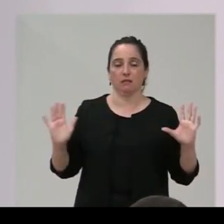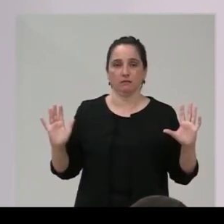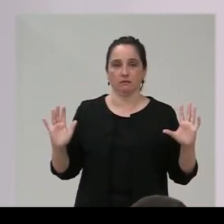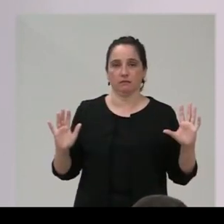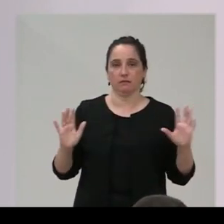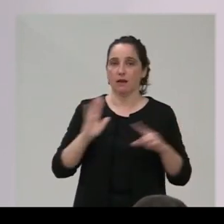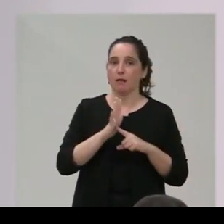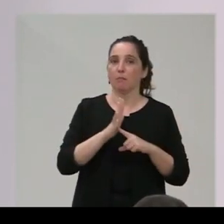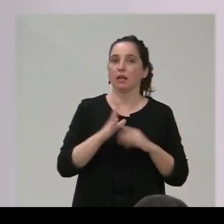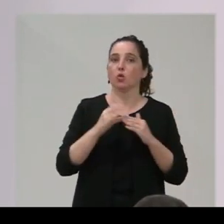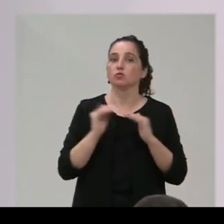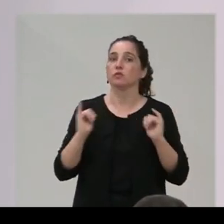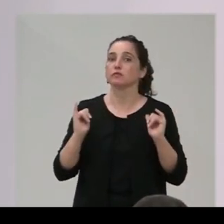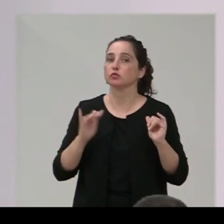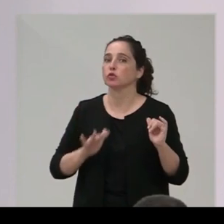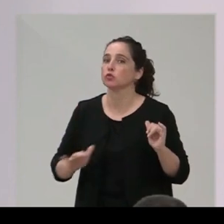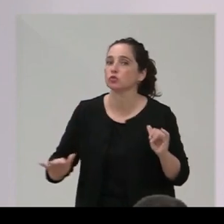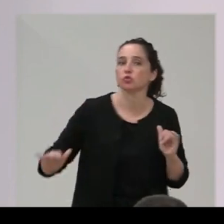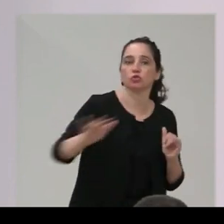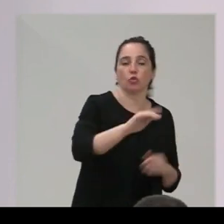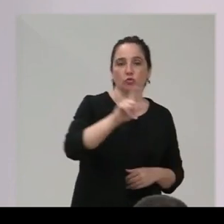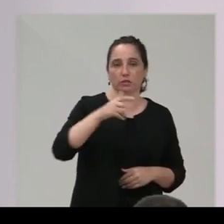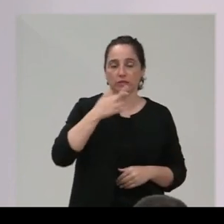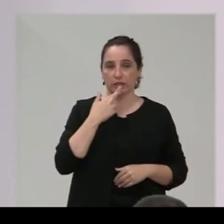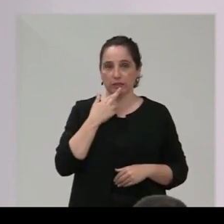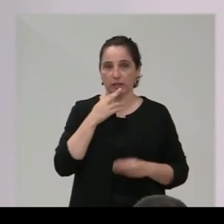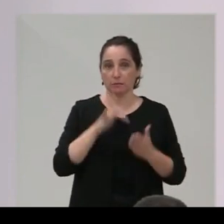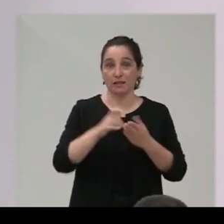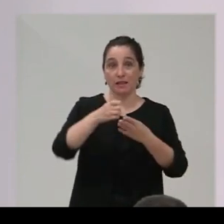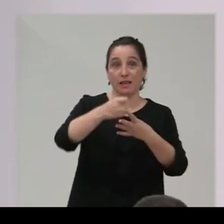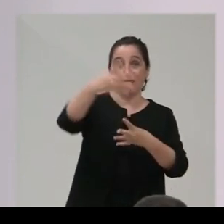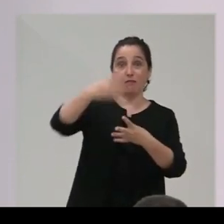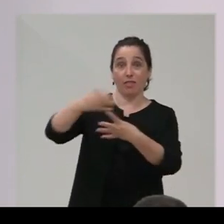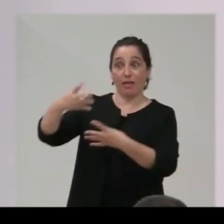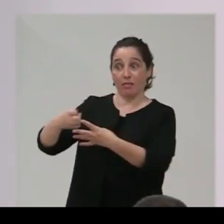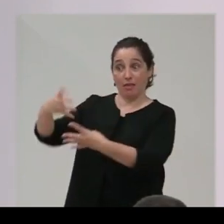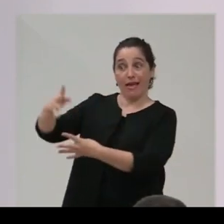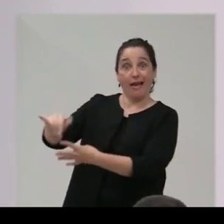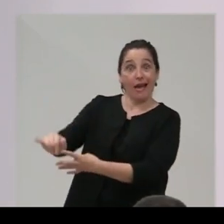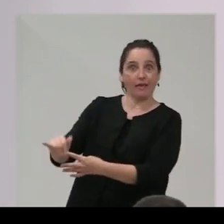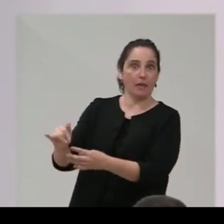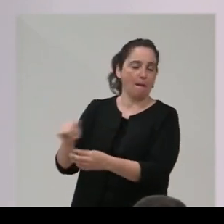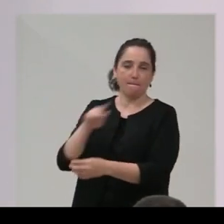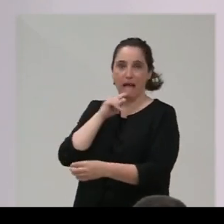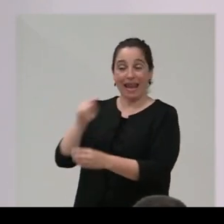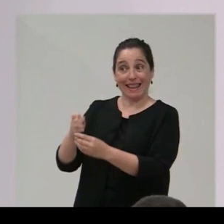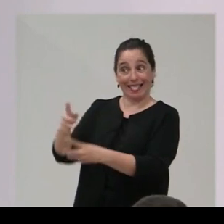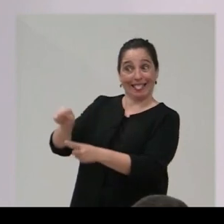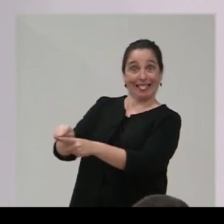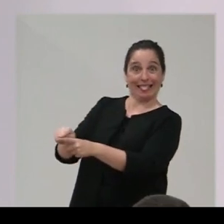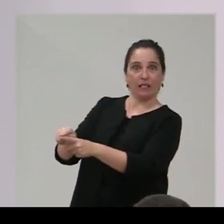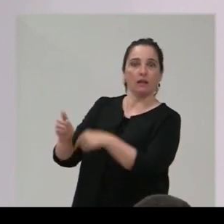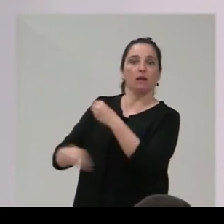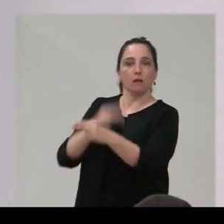de uso y disfrute de los santanderinos y para las edificaciones que hay que están realmente mal puedan ser